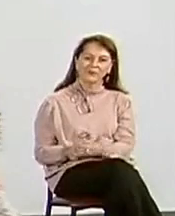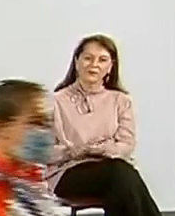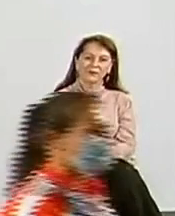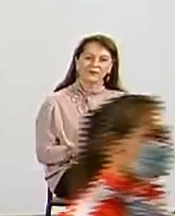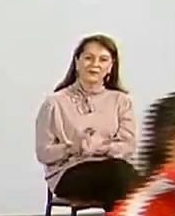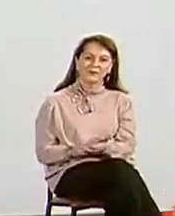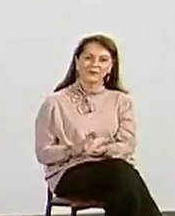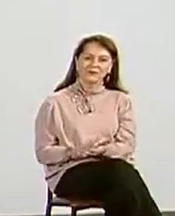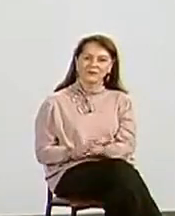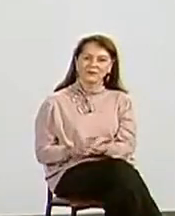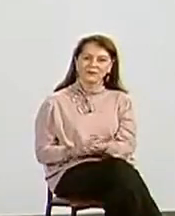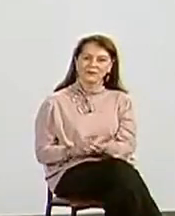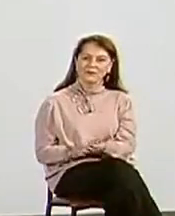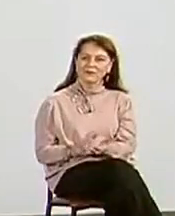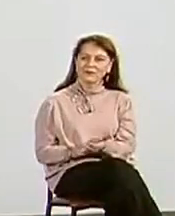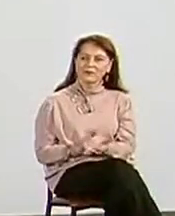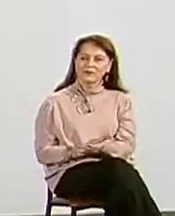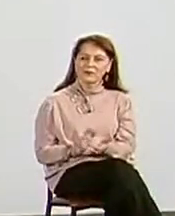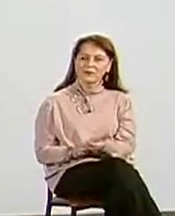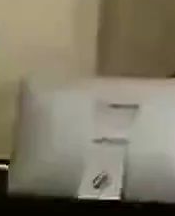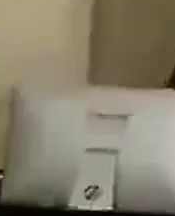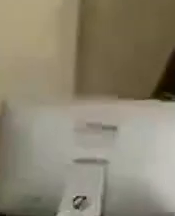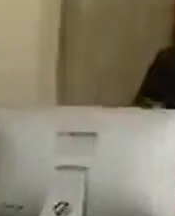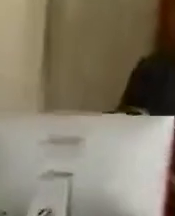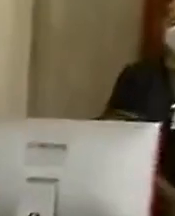Pedimos a Juan Diego García López.